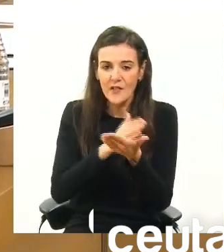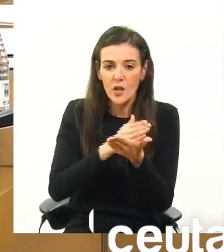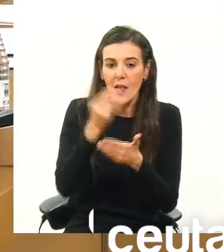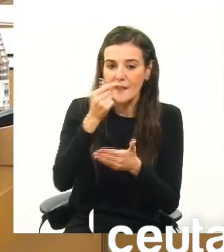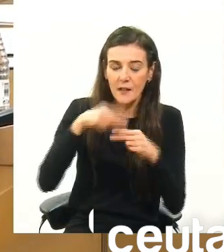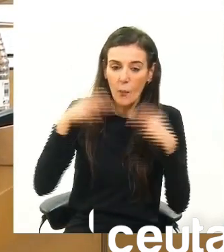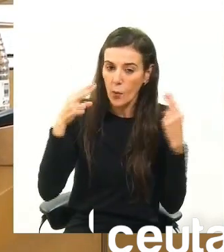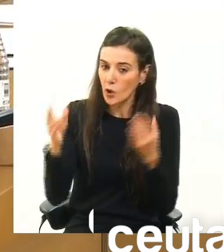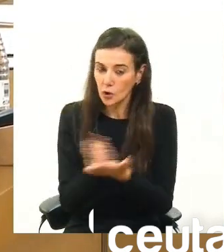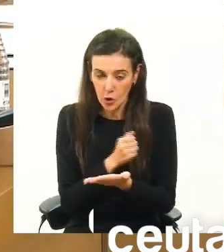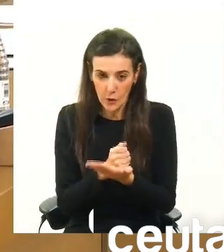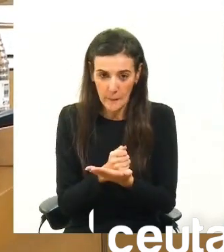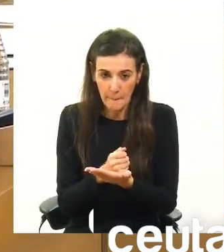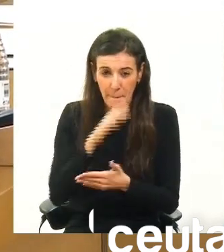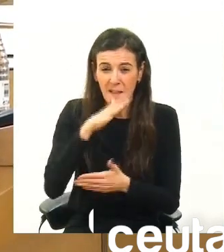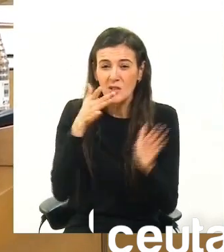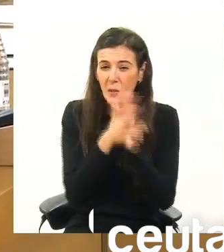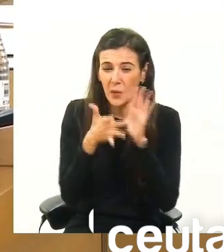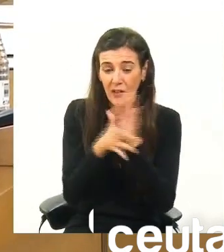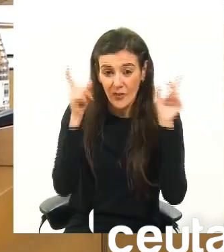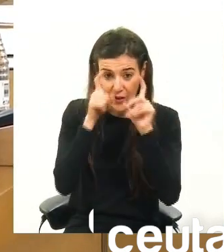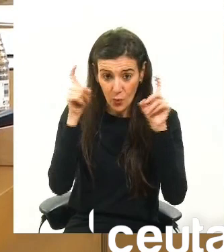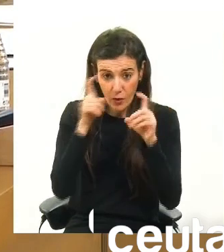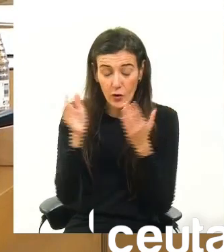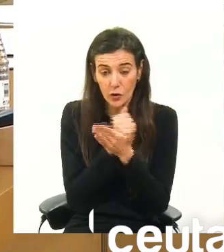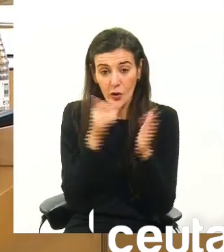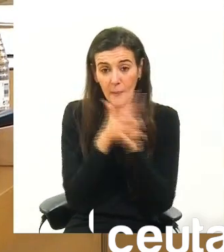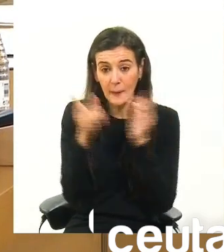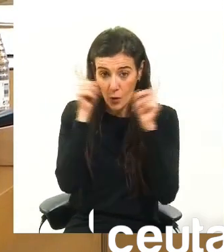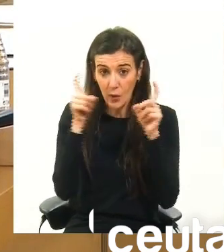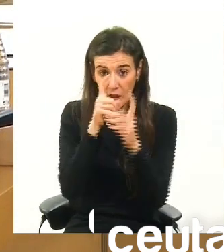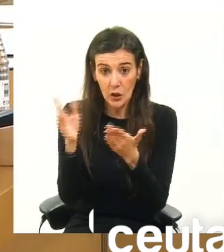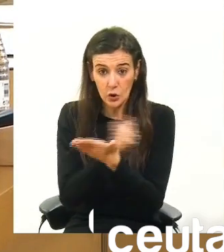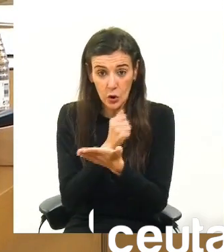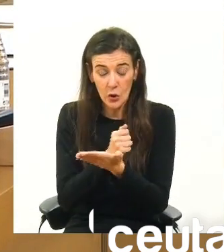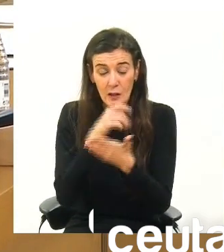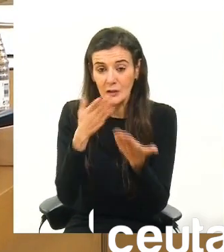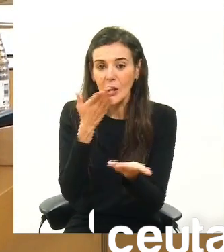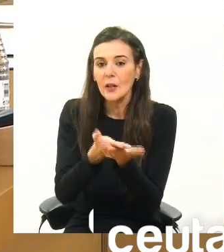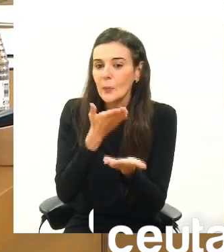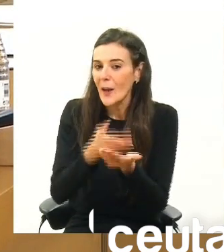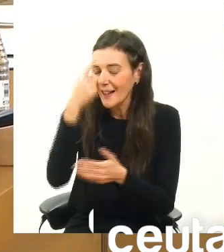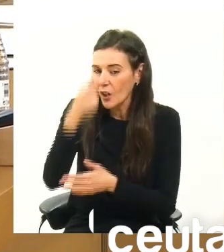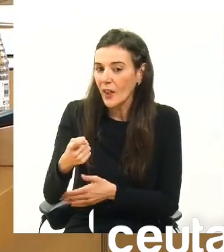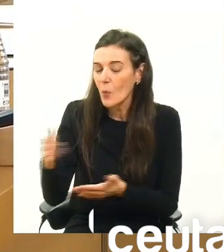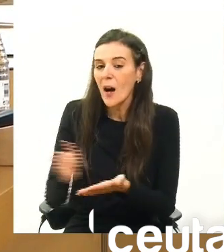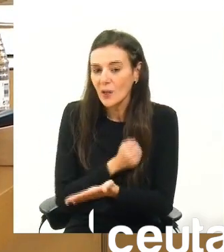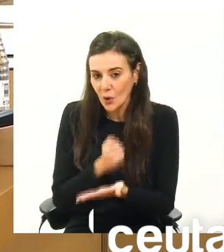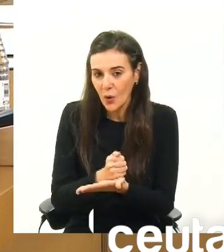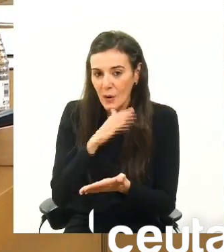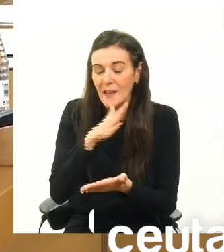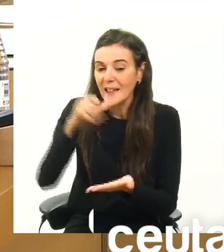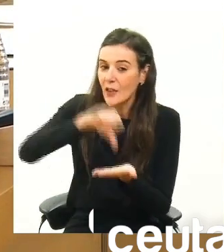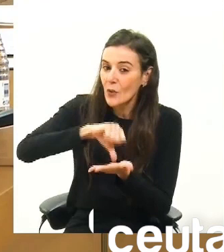público de esta ciudad. Y como hablamos de educación, como hablamos de educación, no está de más que recordemos que